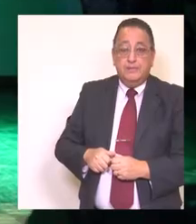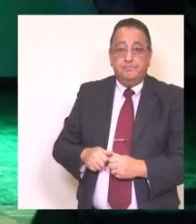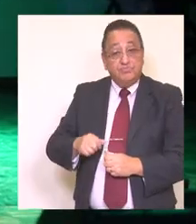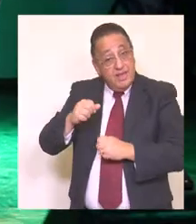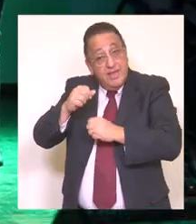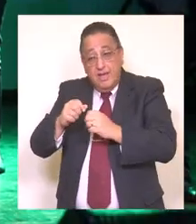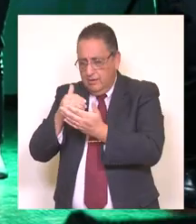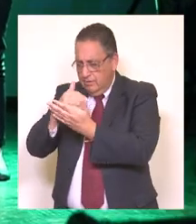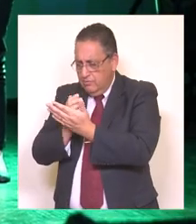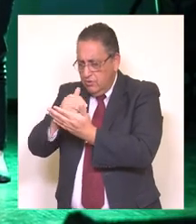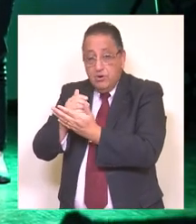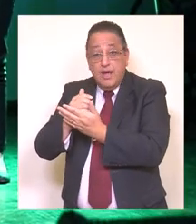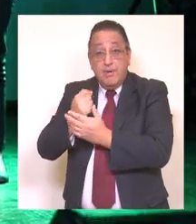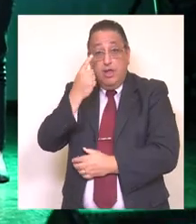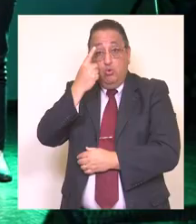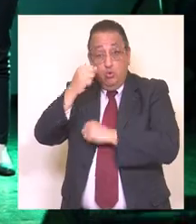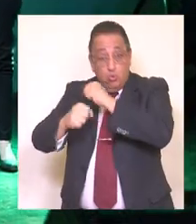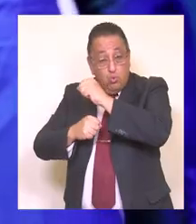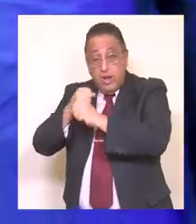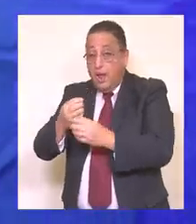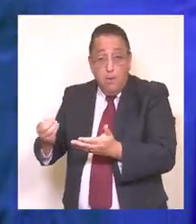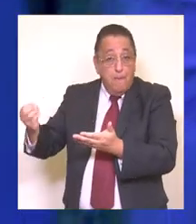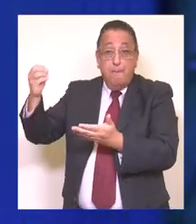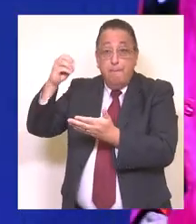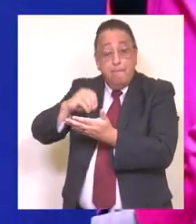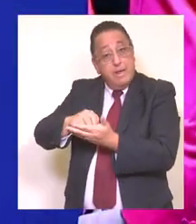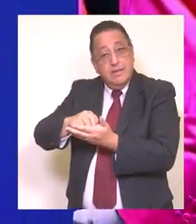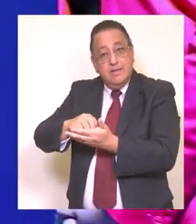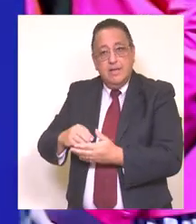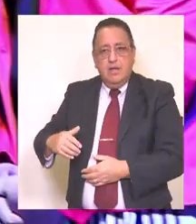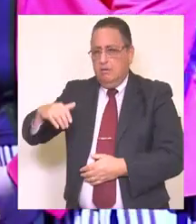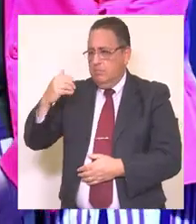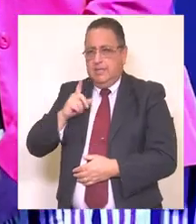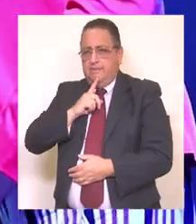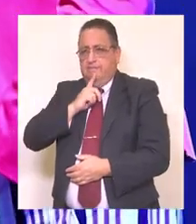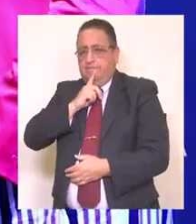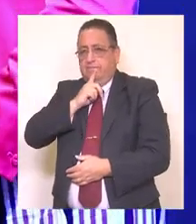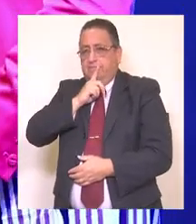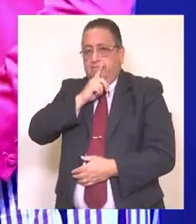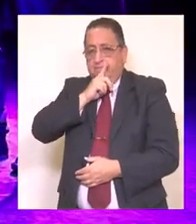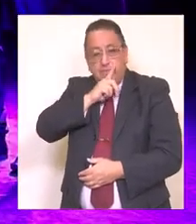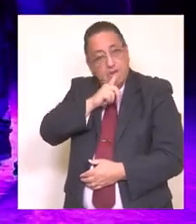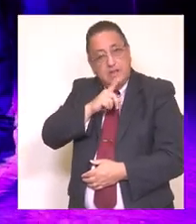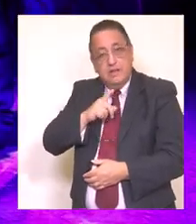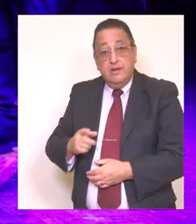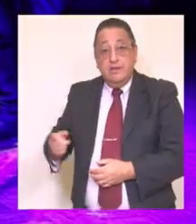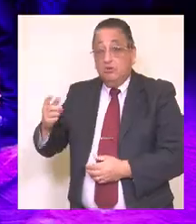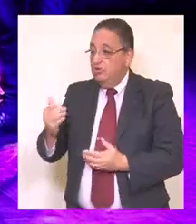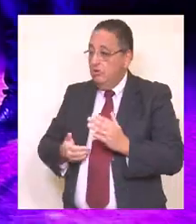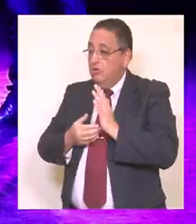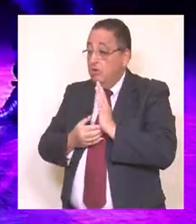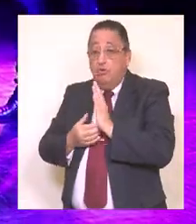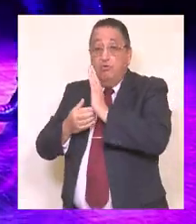efecto, donde reconocimos a nuestra Sociedad Protectora de Animales y al profesor investigador